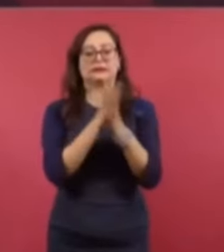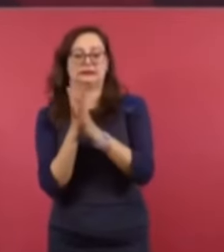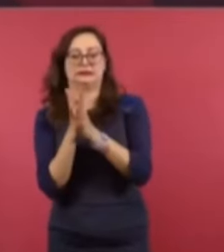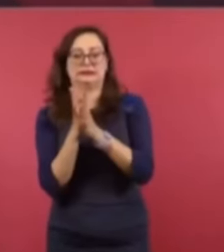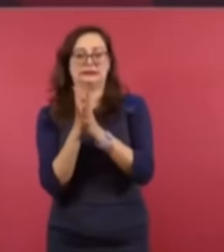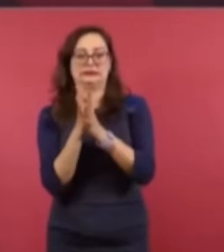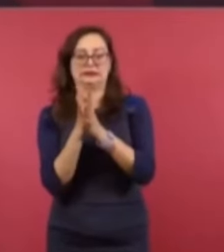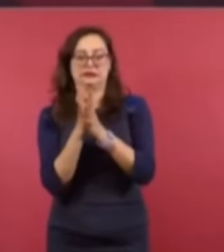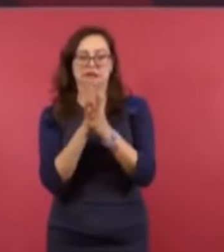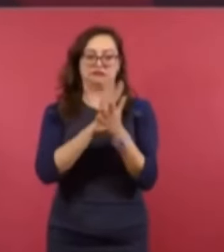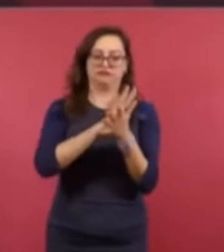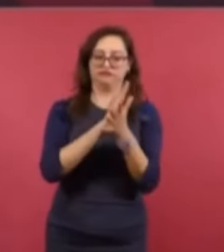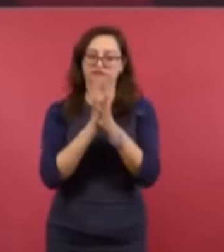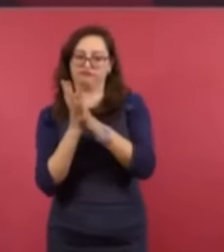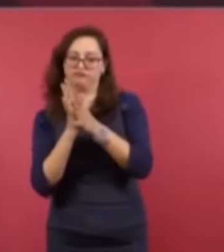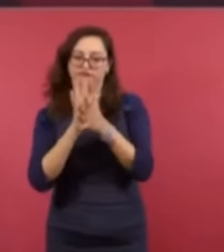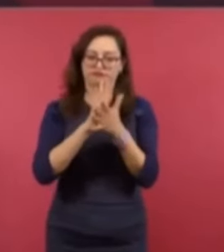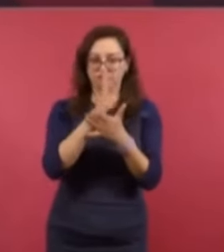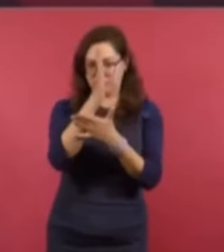de llegar.